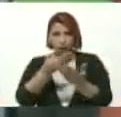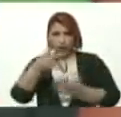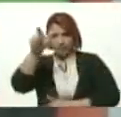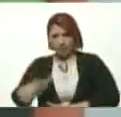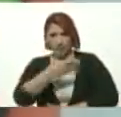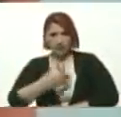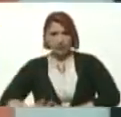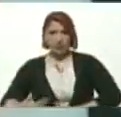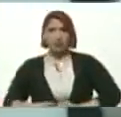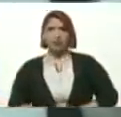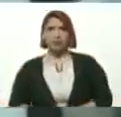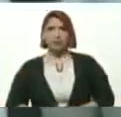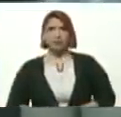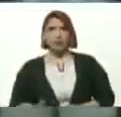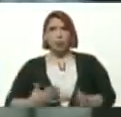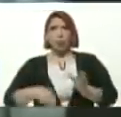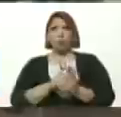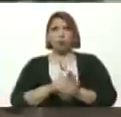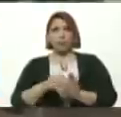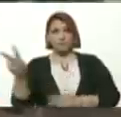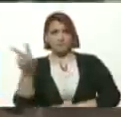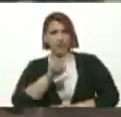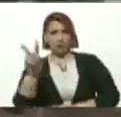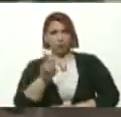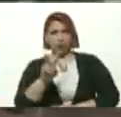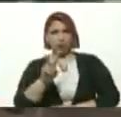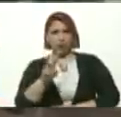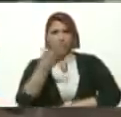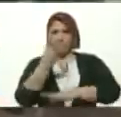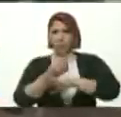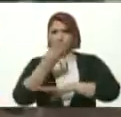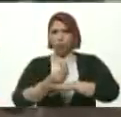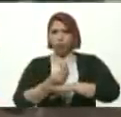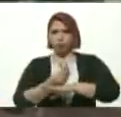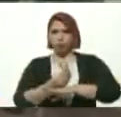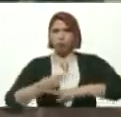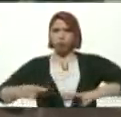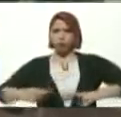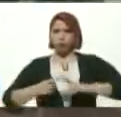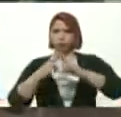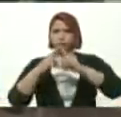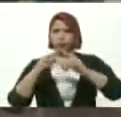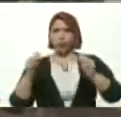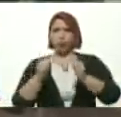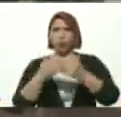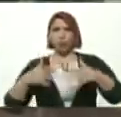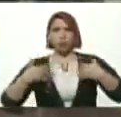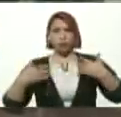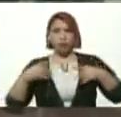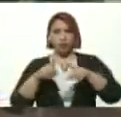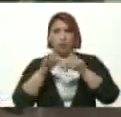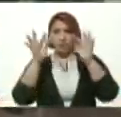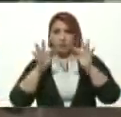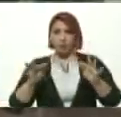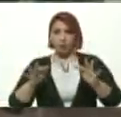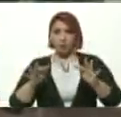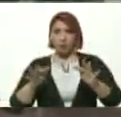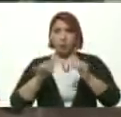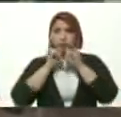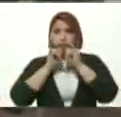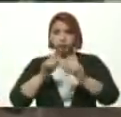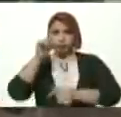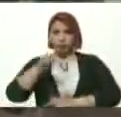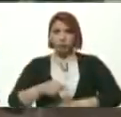Presidente Una vez más Venezuela Monaca Se encuentra Contenta De igual manera Me permito informarle